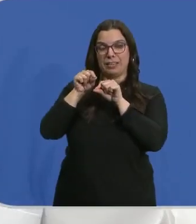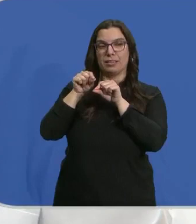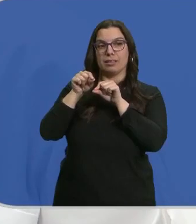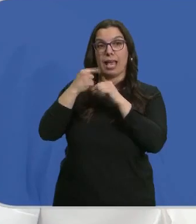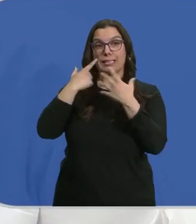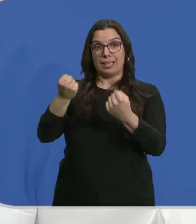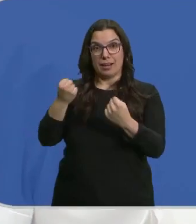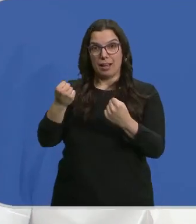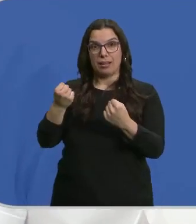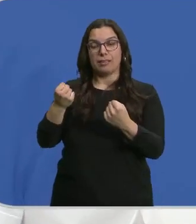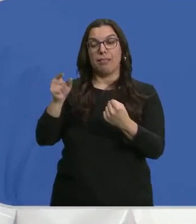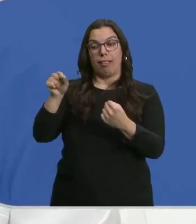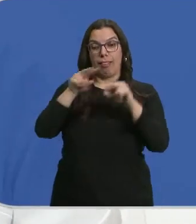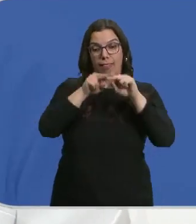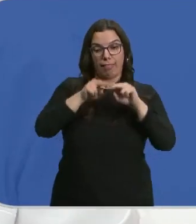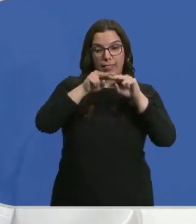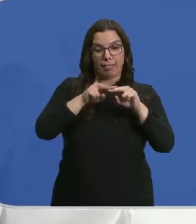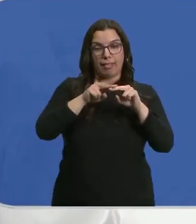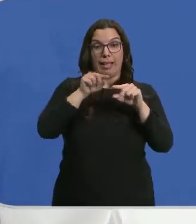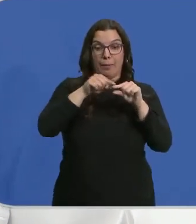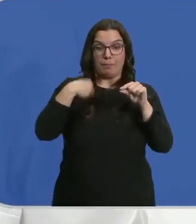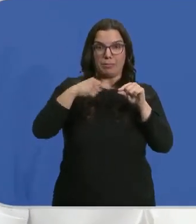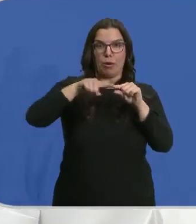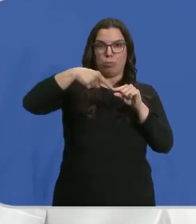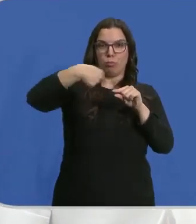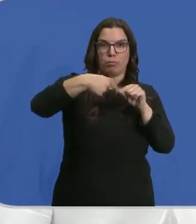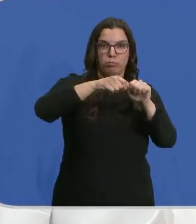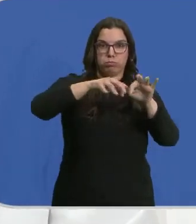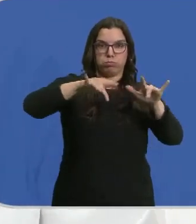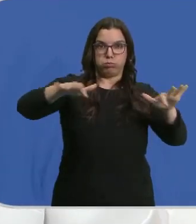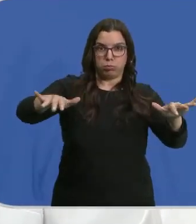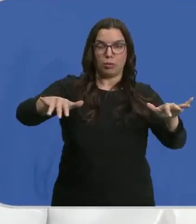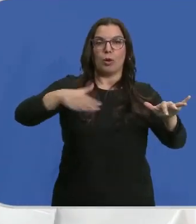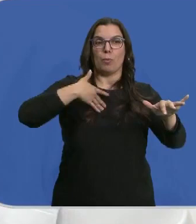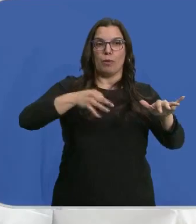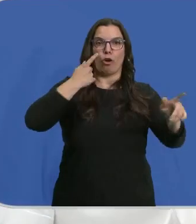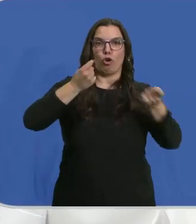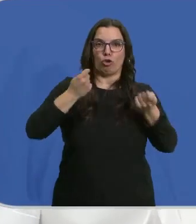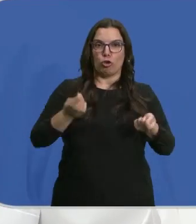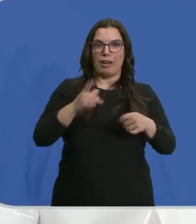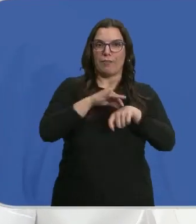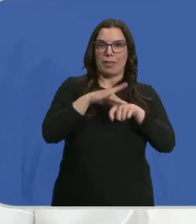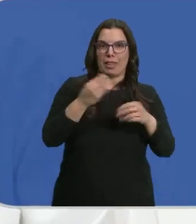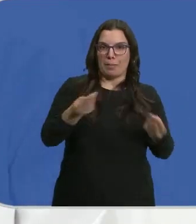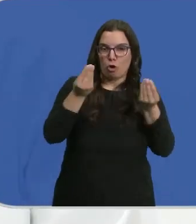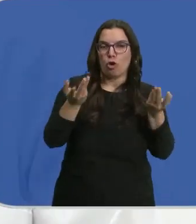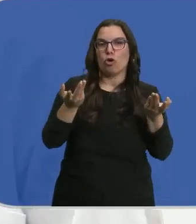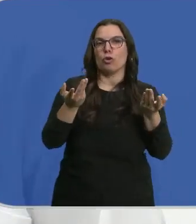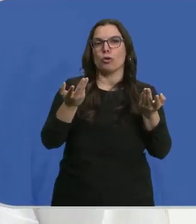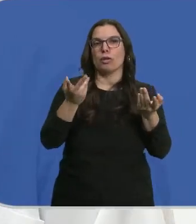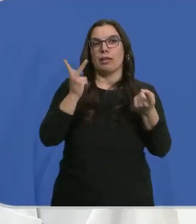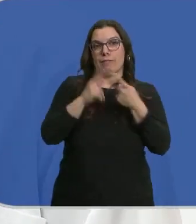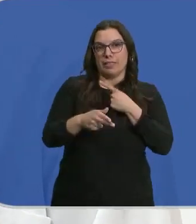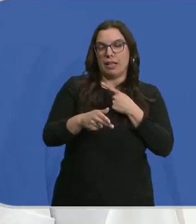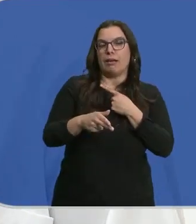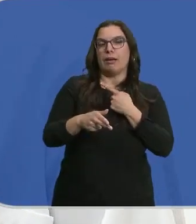tenemos sana, podemos seguir desarrollando esa abeja. Entonces es más fácil de controlar enfermedades y como